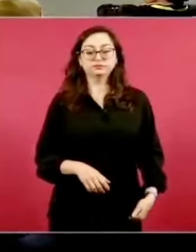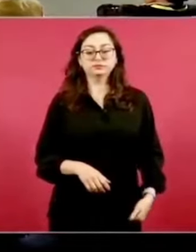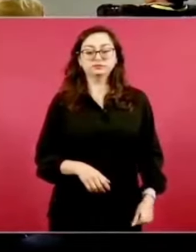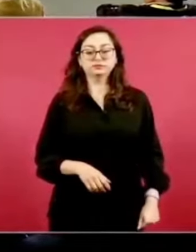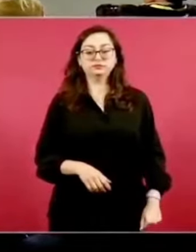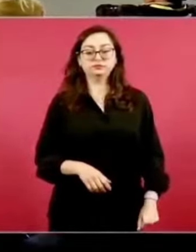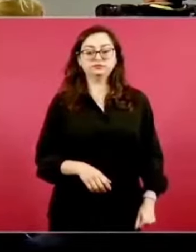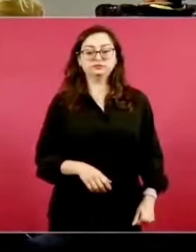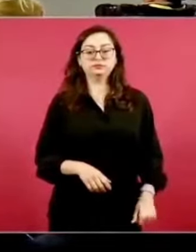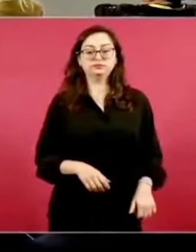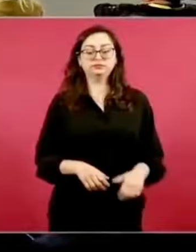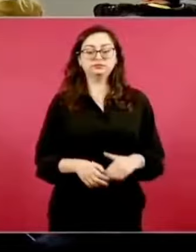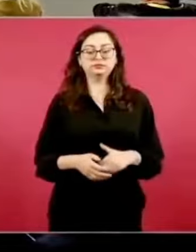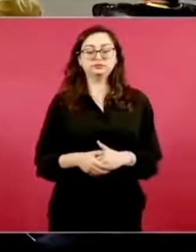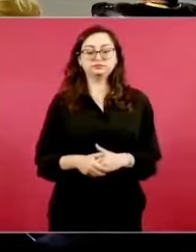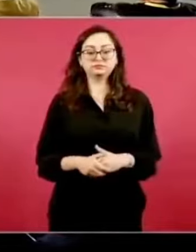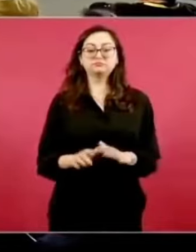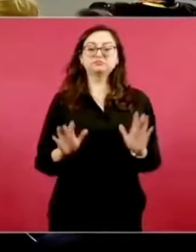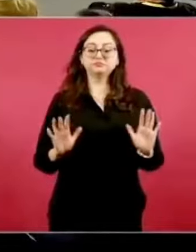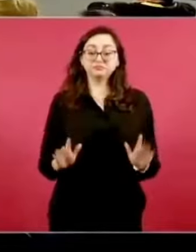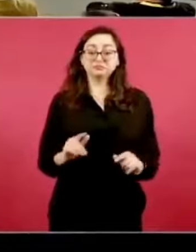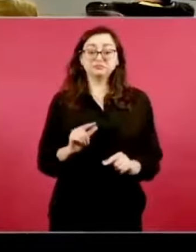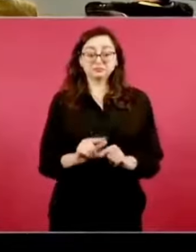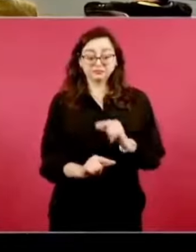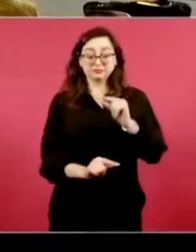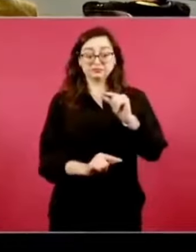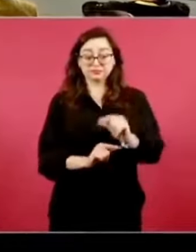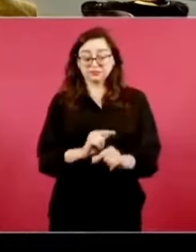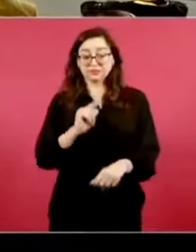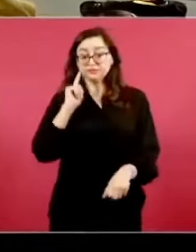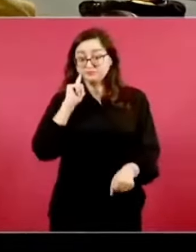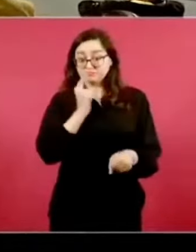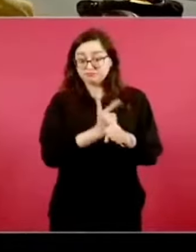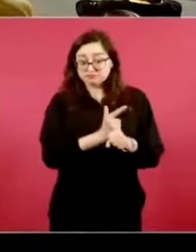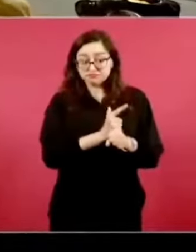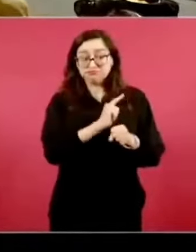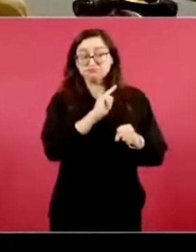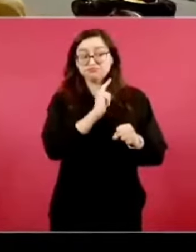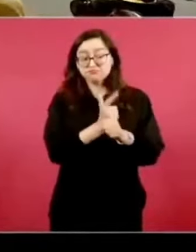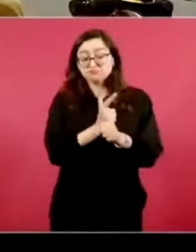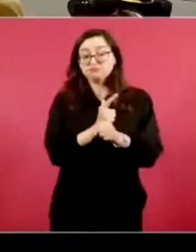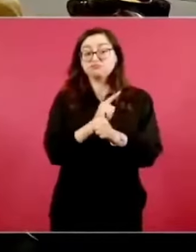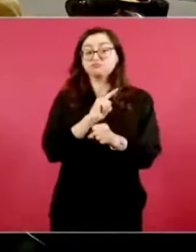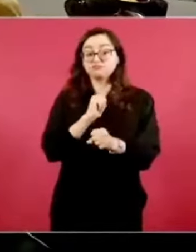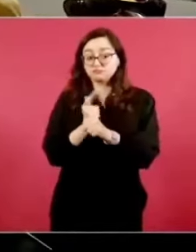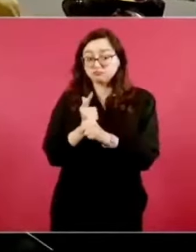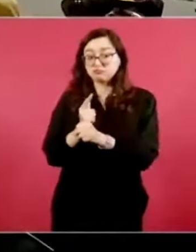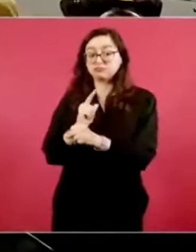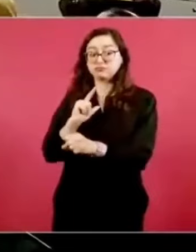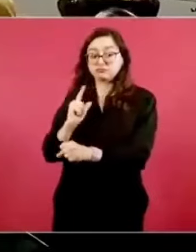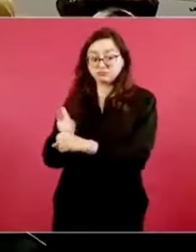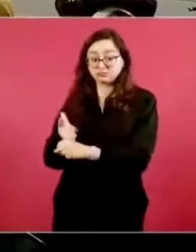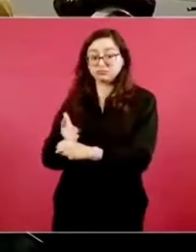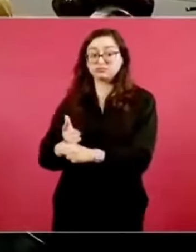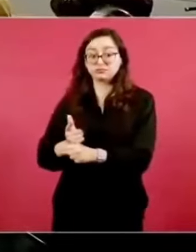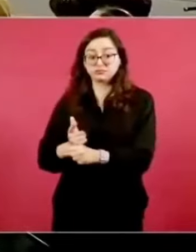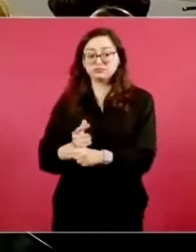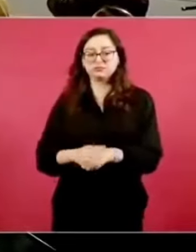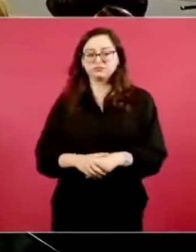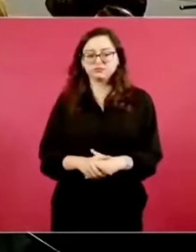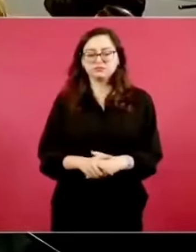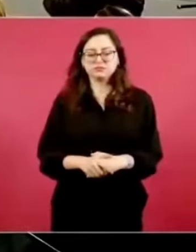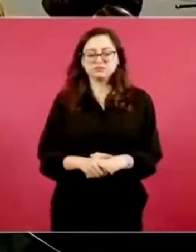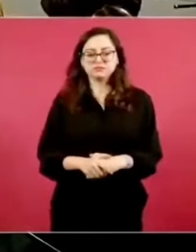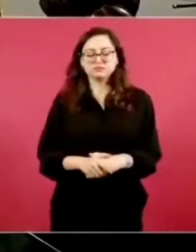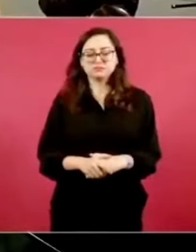Pero ahí van a ir saliendo cosas, o sea, este, sobre